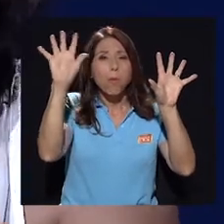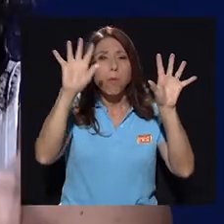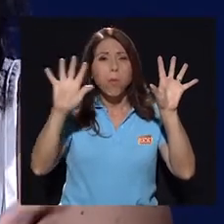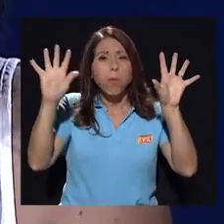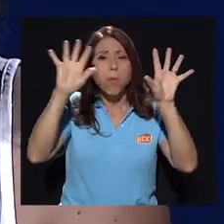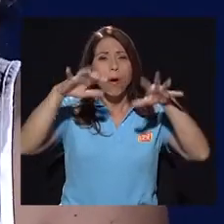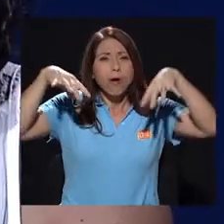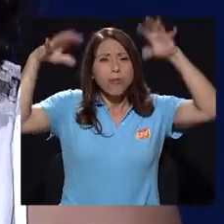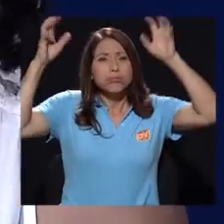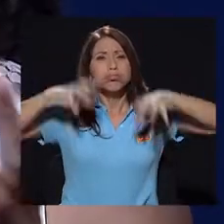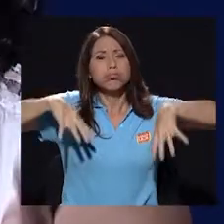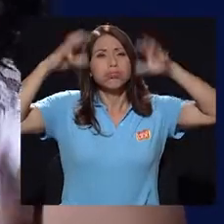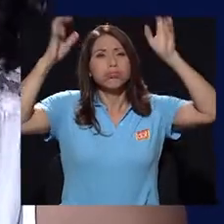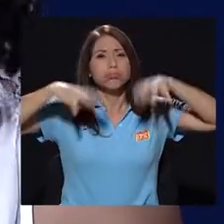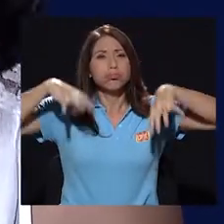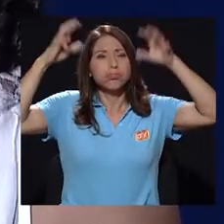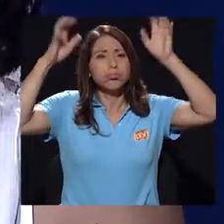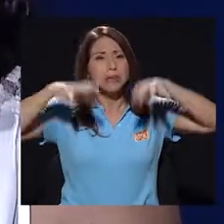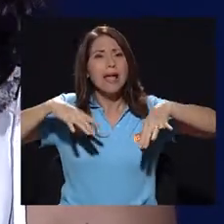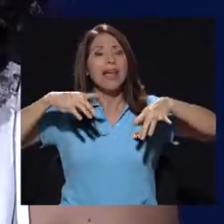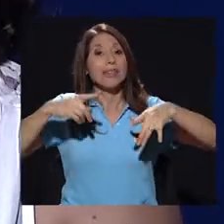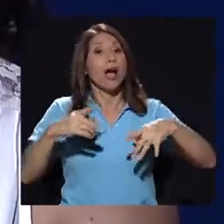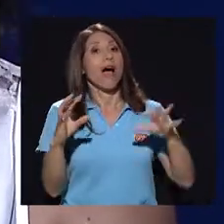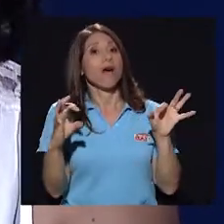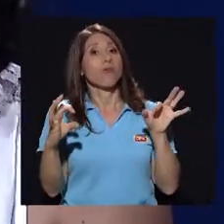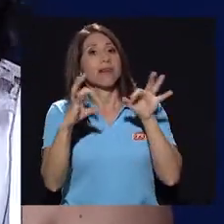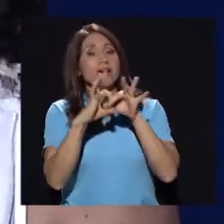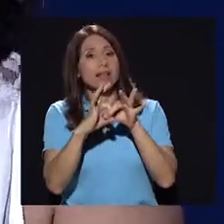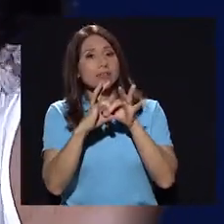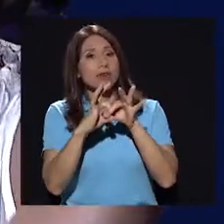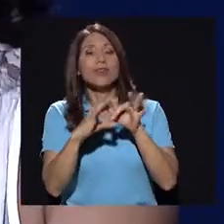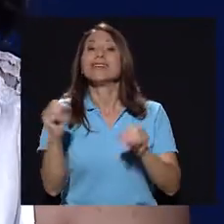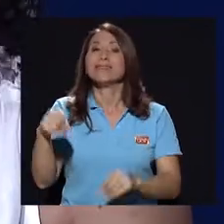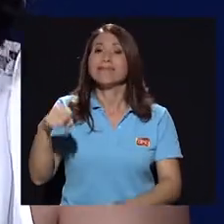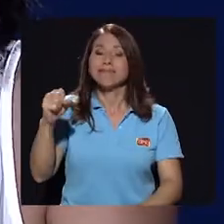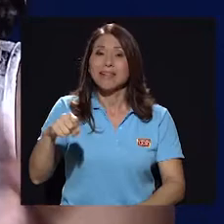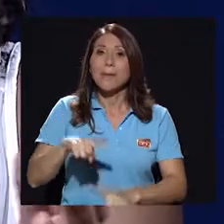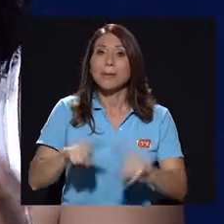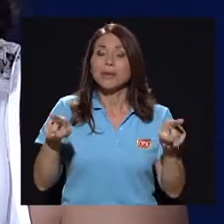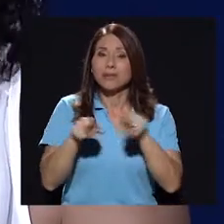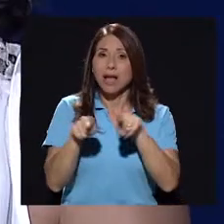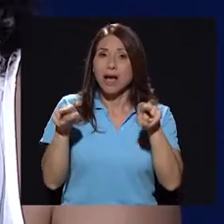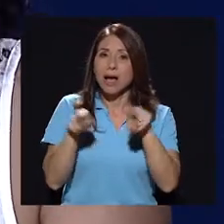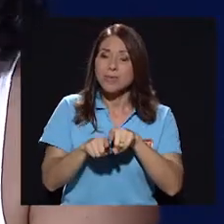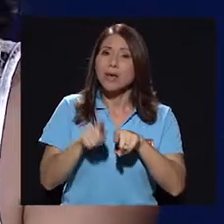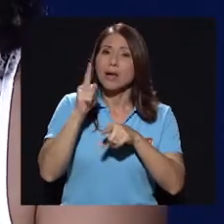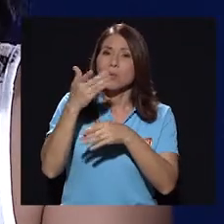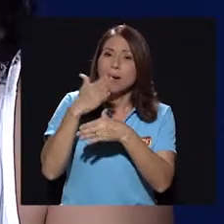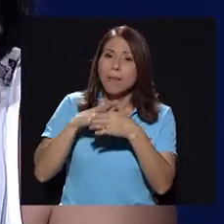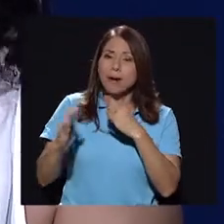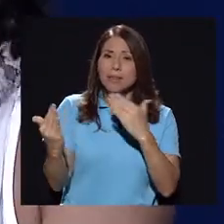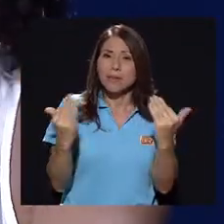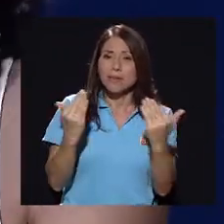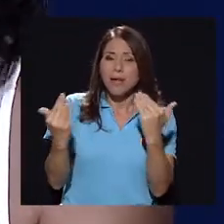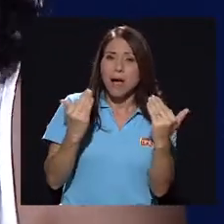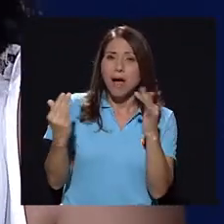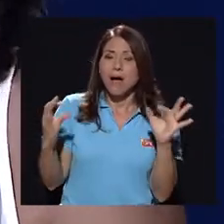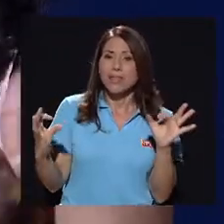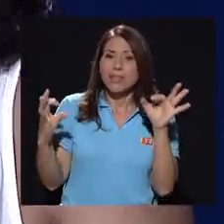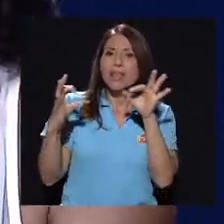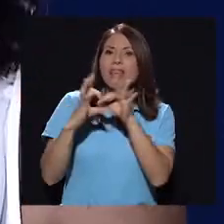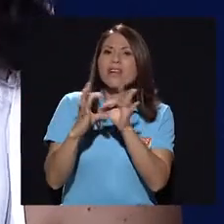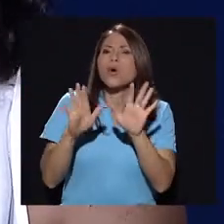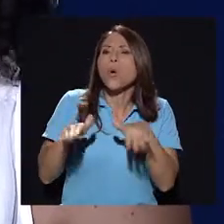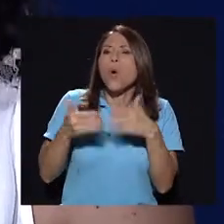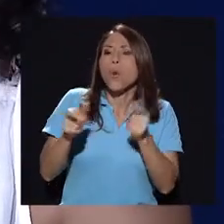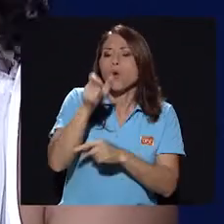hay mucha lluvia, entonces también como Hubo una relación ahí. Claro, ahí, pero hay también una parte de metáfora, ¿verdad? Que tiene que